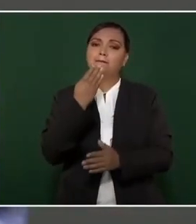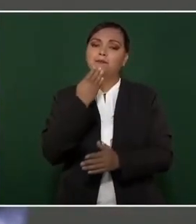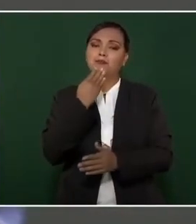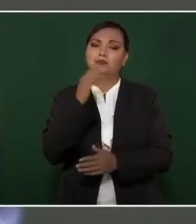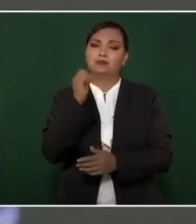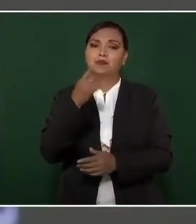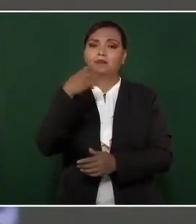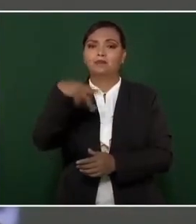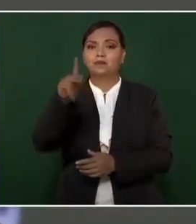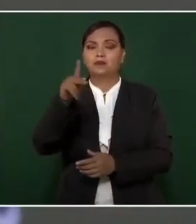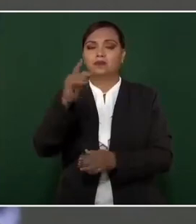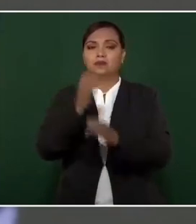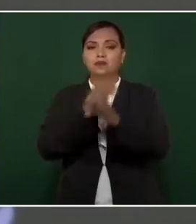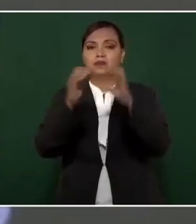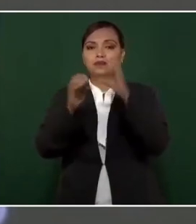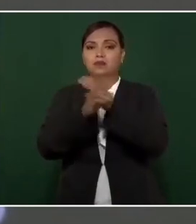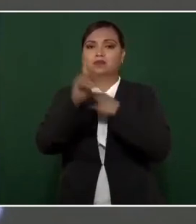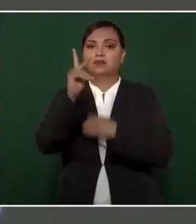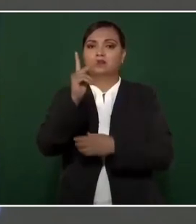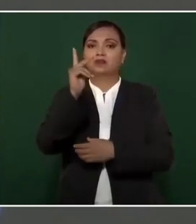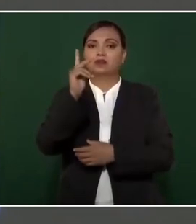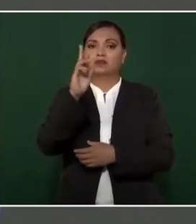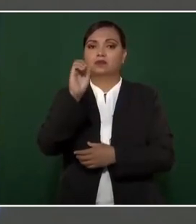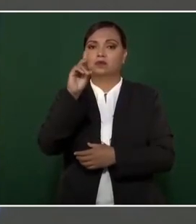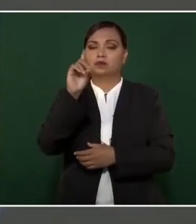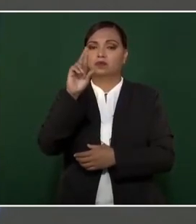Pero en el caso de los procuradores,